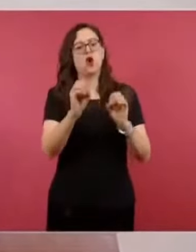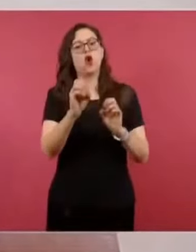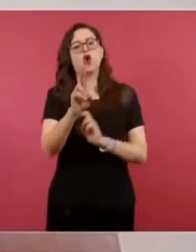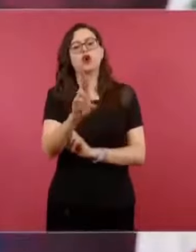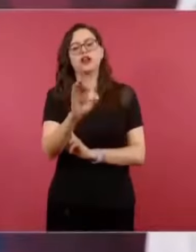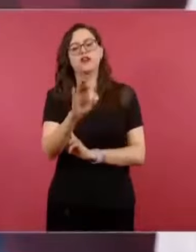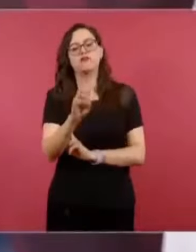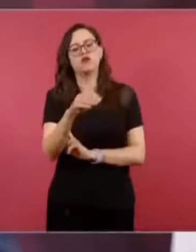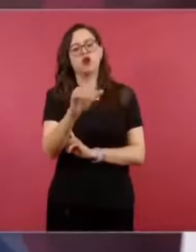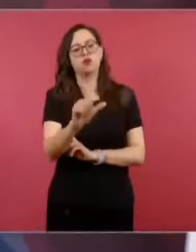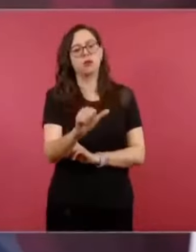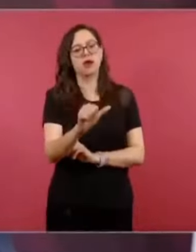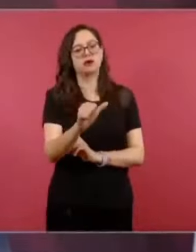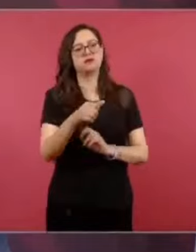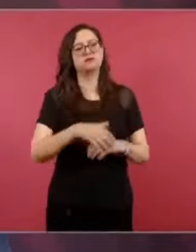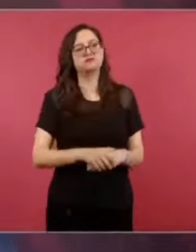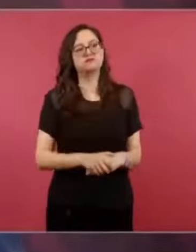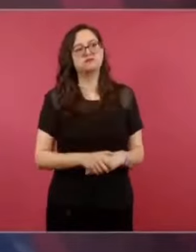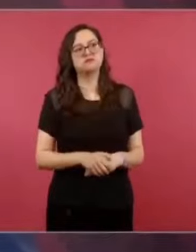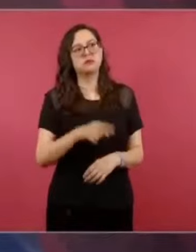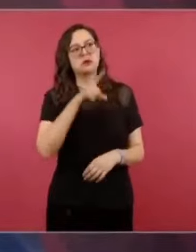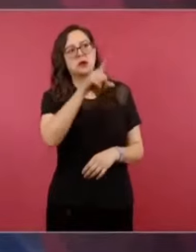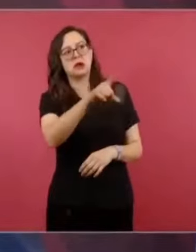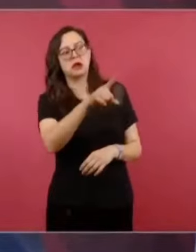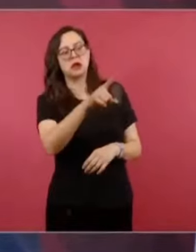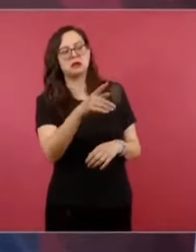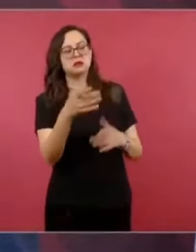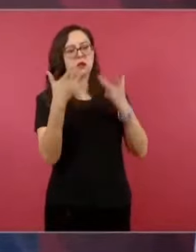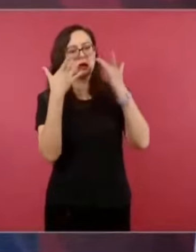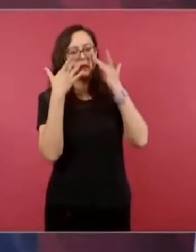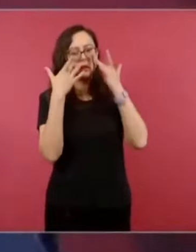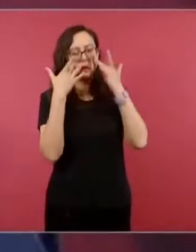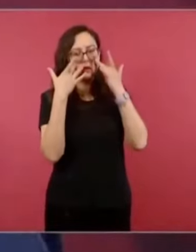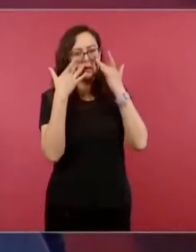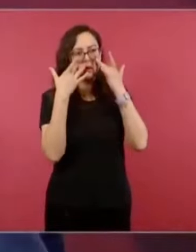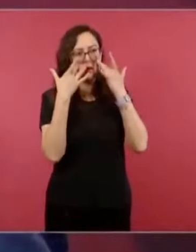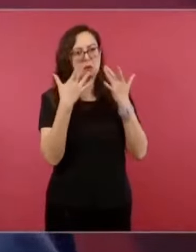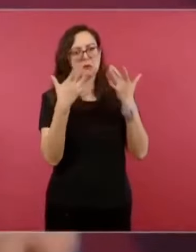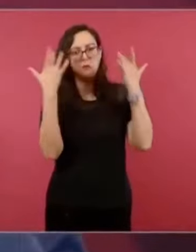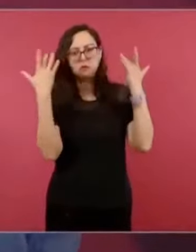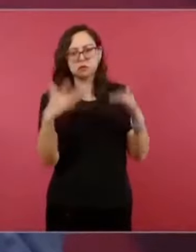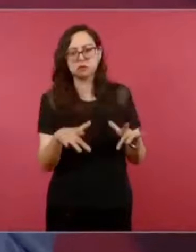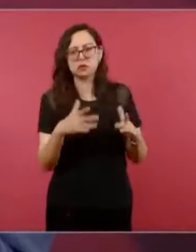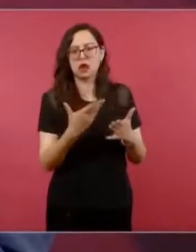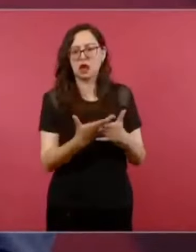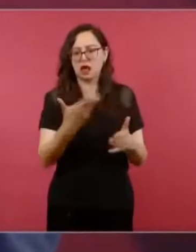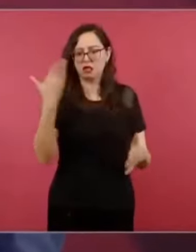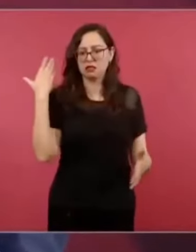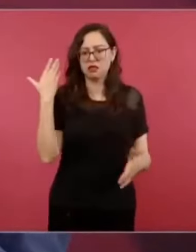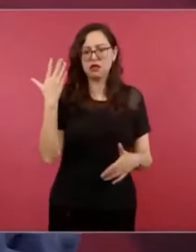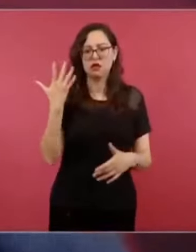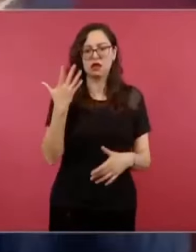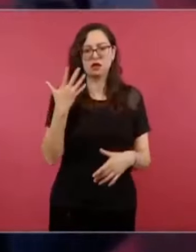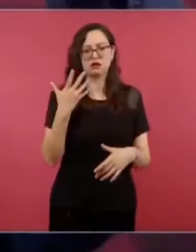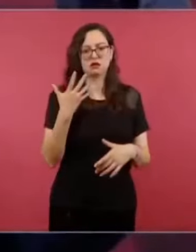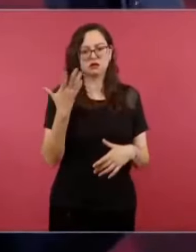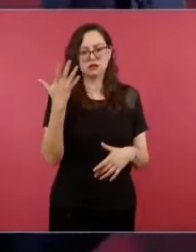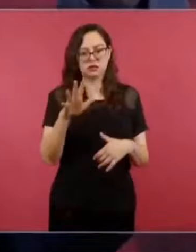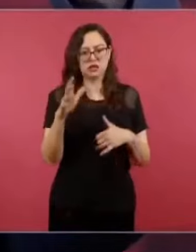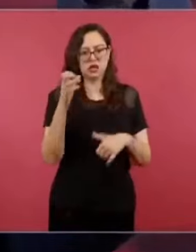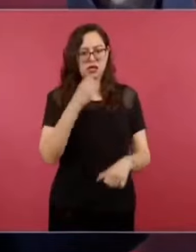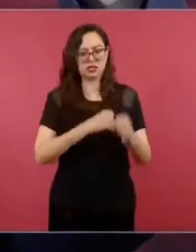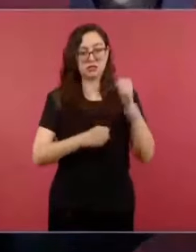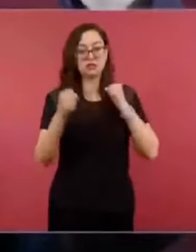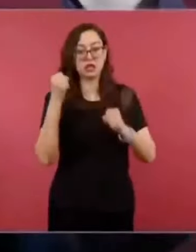al exilio, hace como 10 años que estaba en alta la violencia